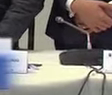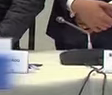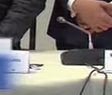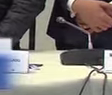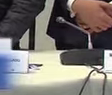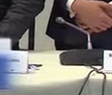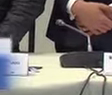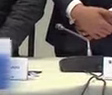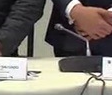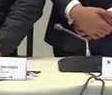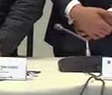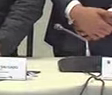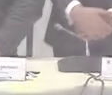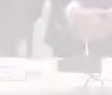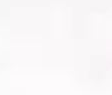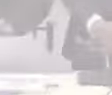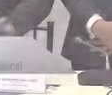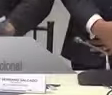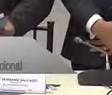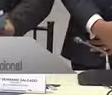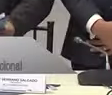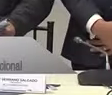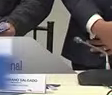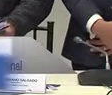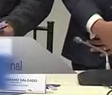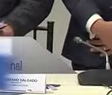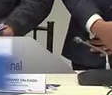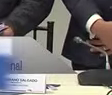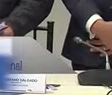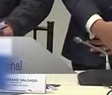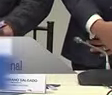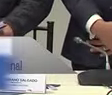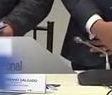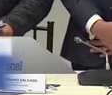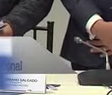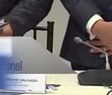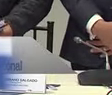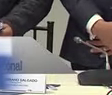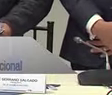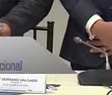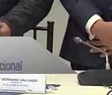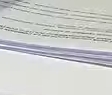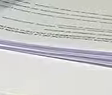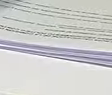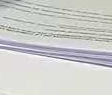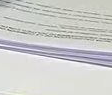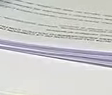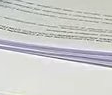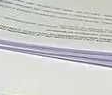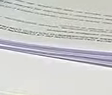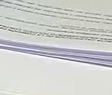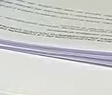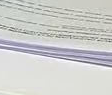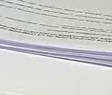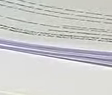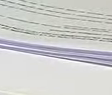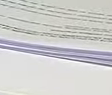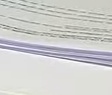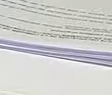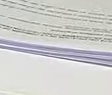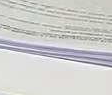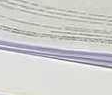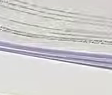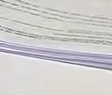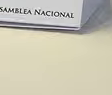de la Ley Orgánica de la Función Legislativa. Procederemos a convocar al Pleno de la Asamblea. El informe recibió el voto